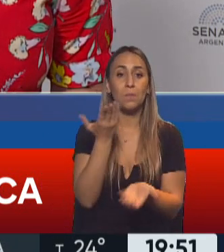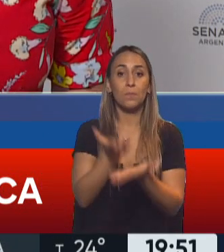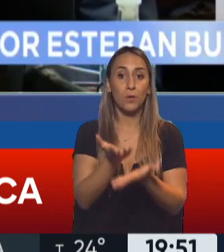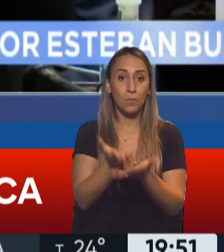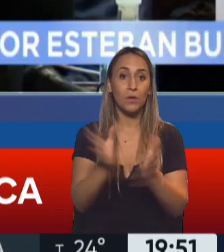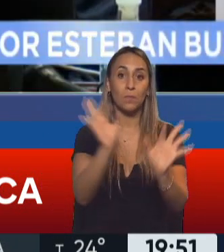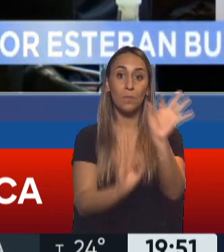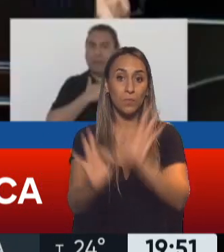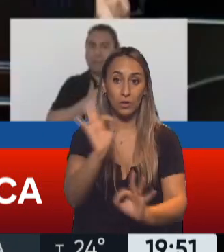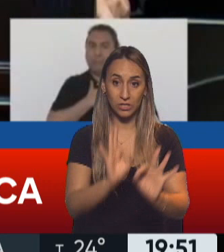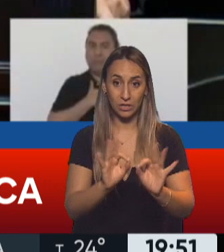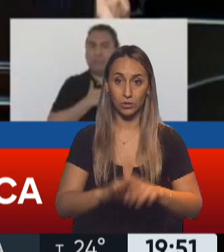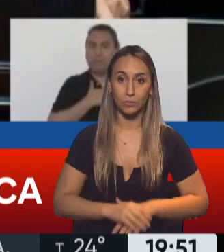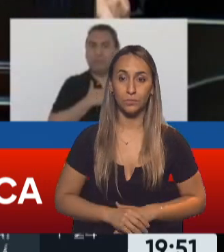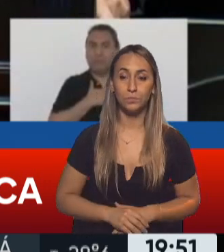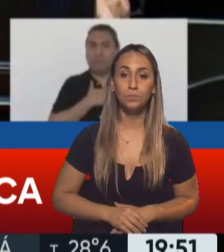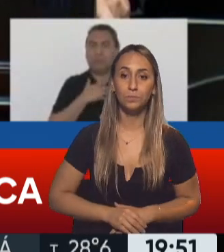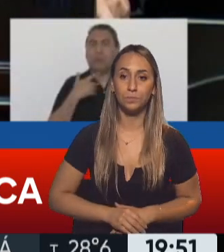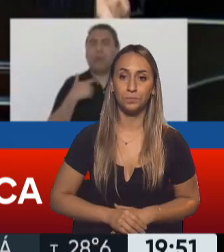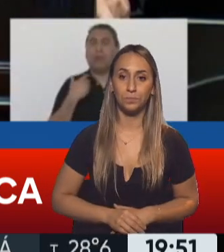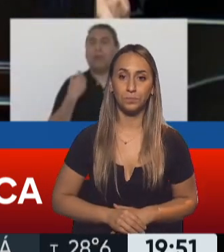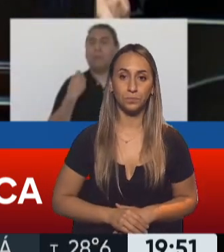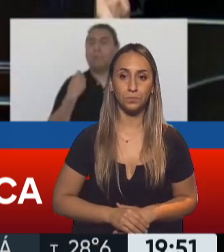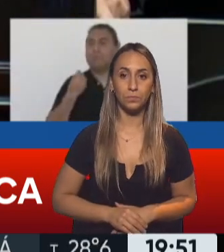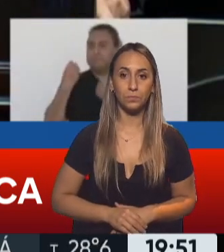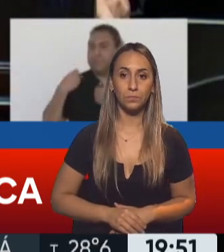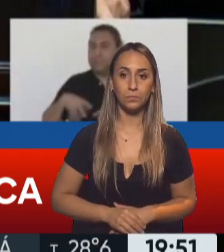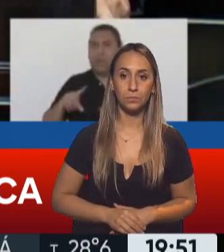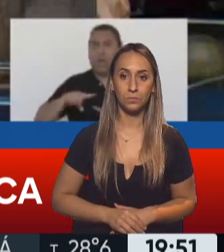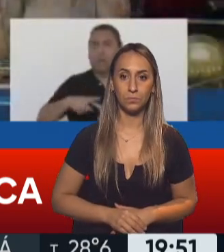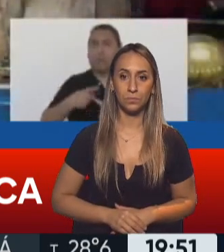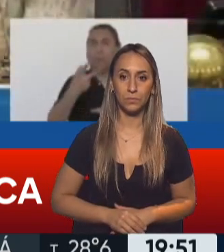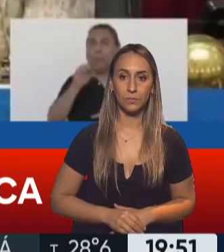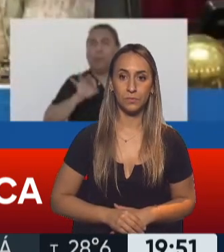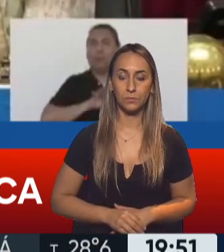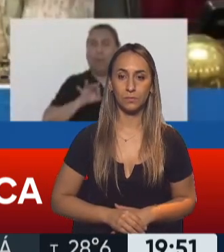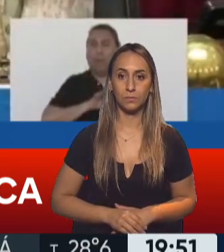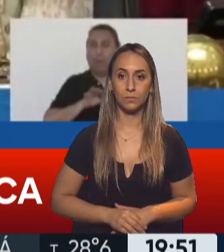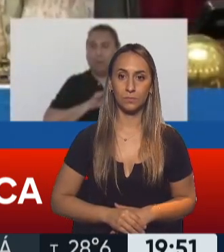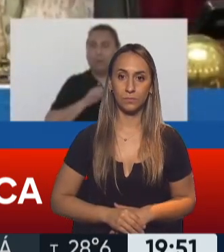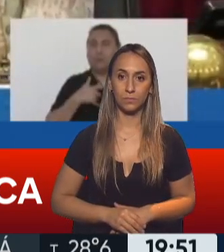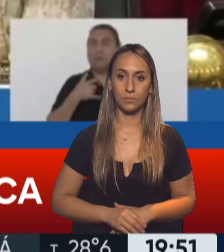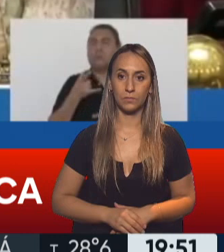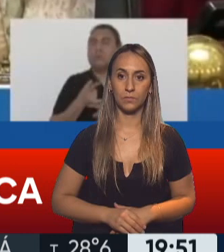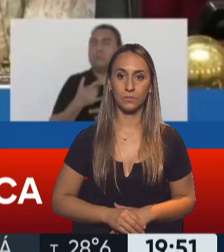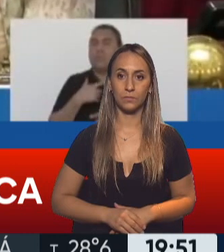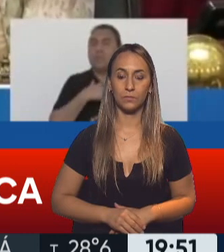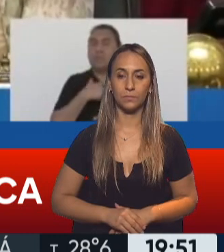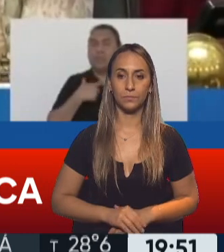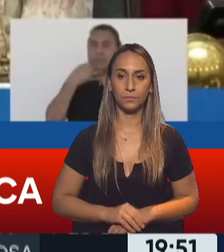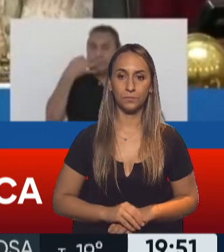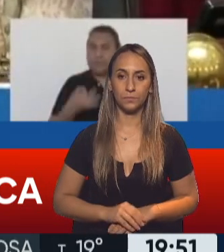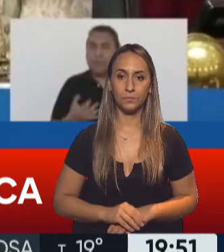educación. Desde que entré a la política, hace casi 20 años, siempre intenté ser fiel a mí mismo.